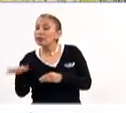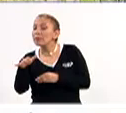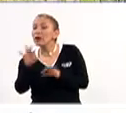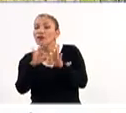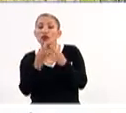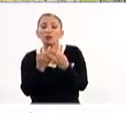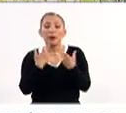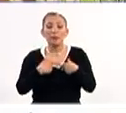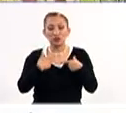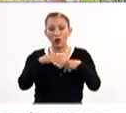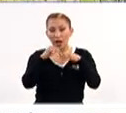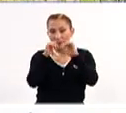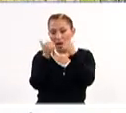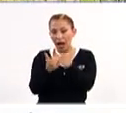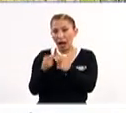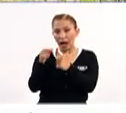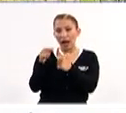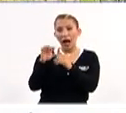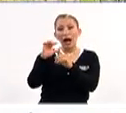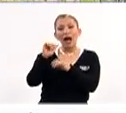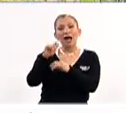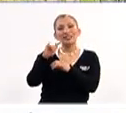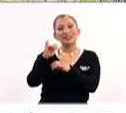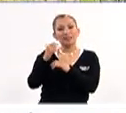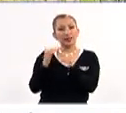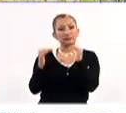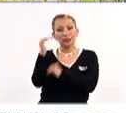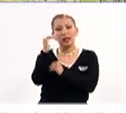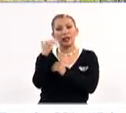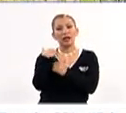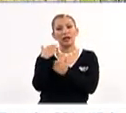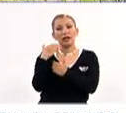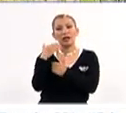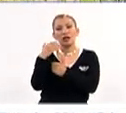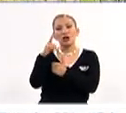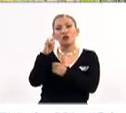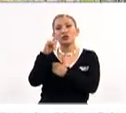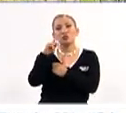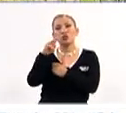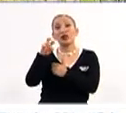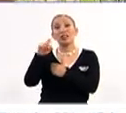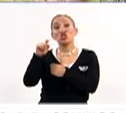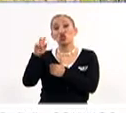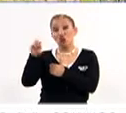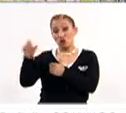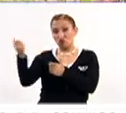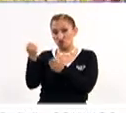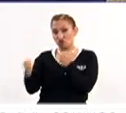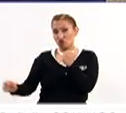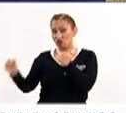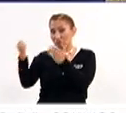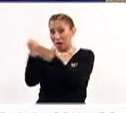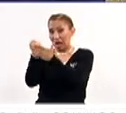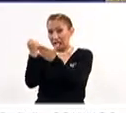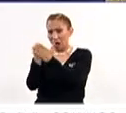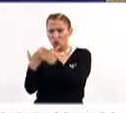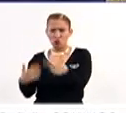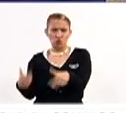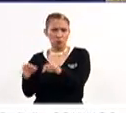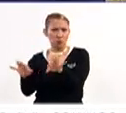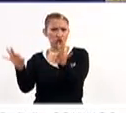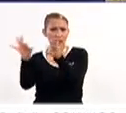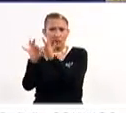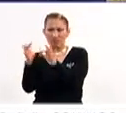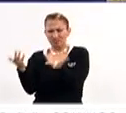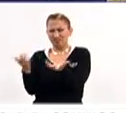artistas y estamos hablando de artistas de nivel Hermes o Louis Vuitton que realmente, digo, cualquiera diría, oye, pues eso no tiene nada que